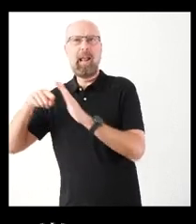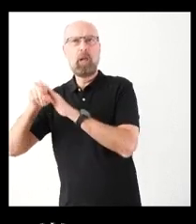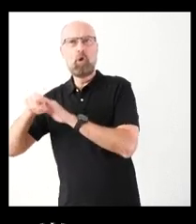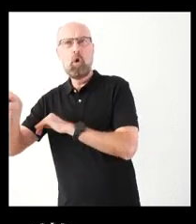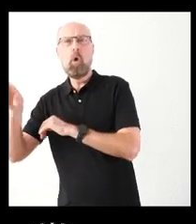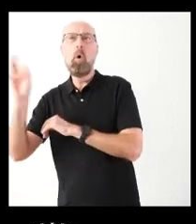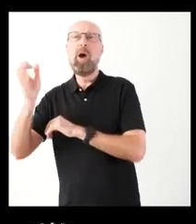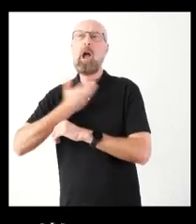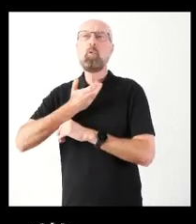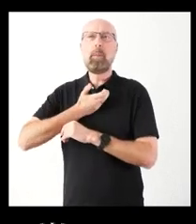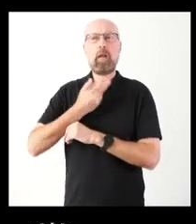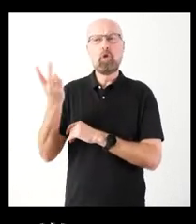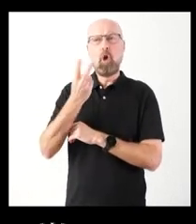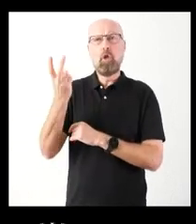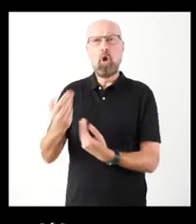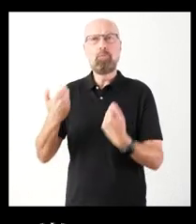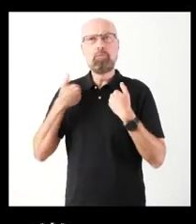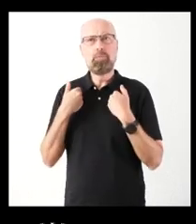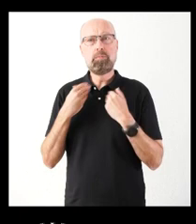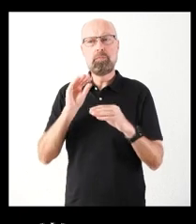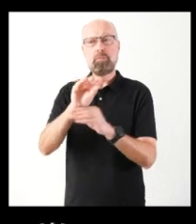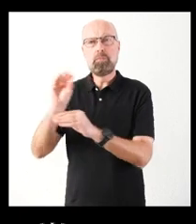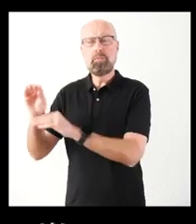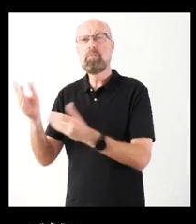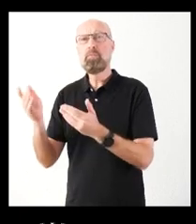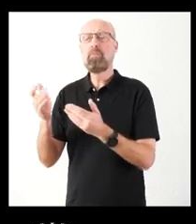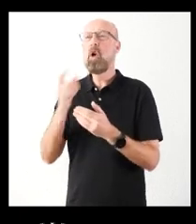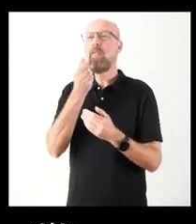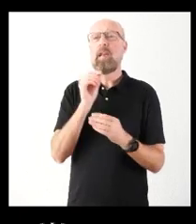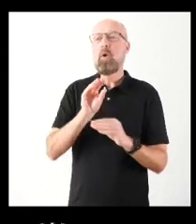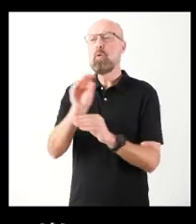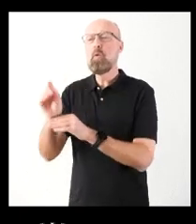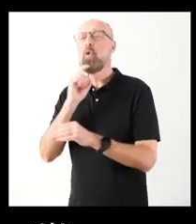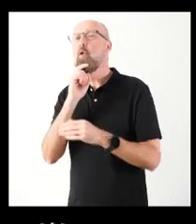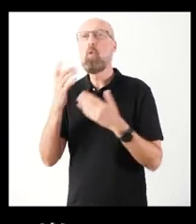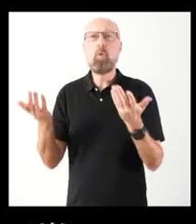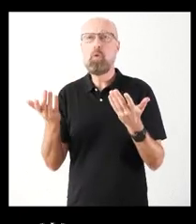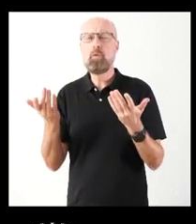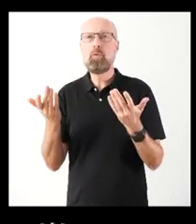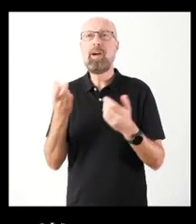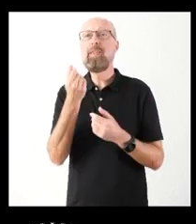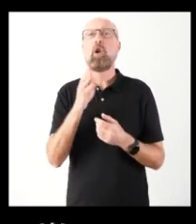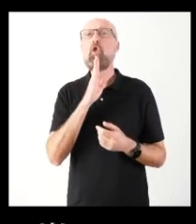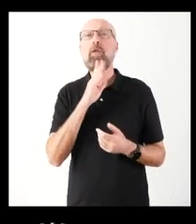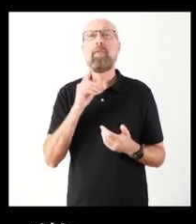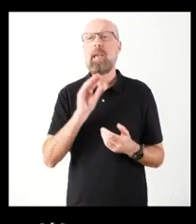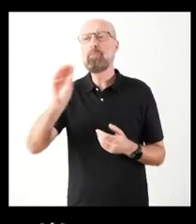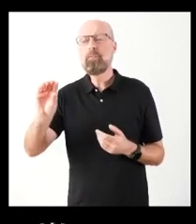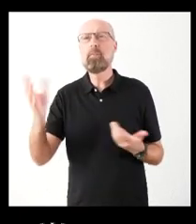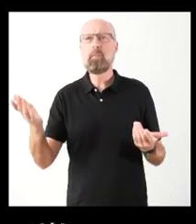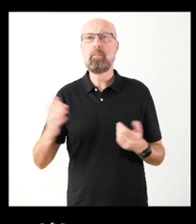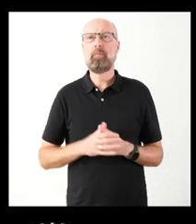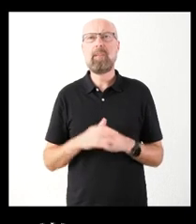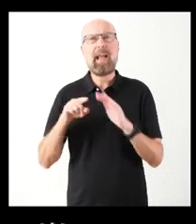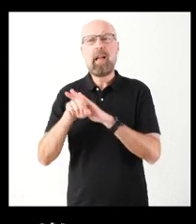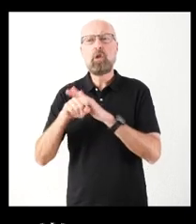dos ayuntamientos que están incluidos dentro del Parque Nacional. Yo no sé si tienen el matiz de exactamente a dónde o cómo se va a gestionar ese dinero del que nos